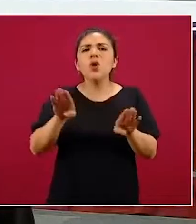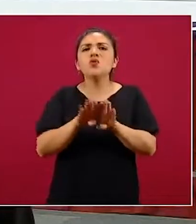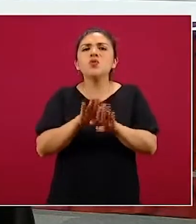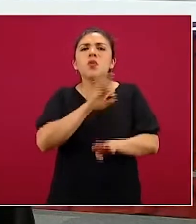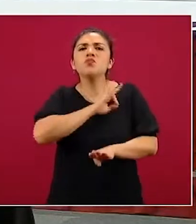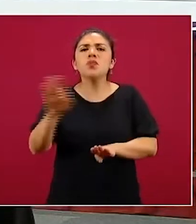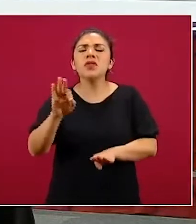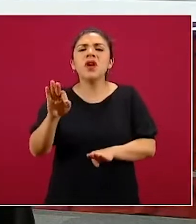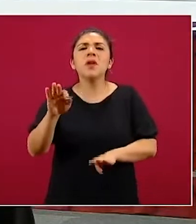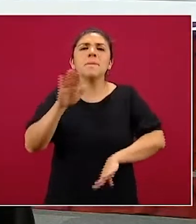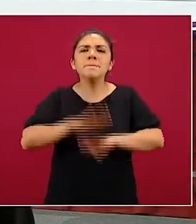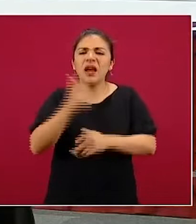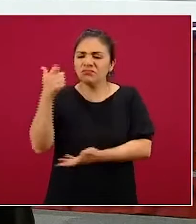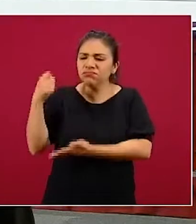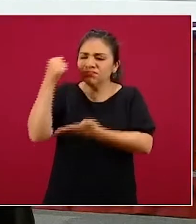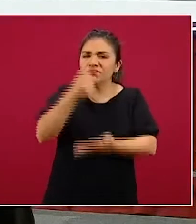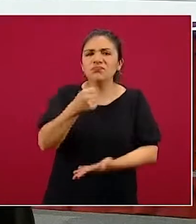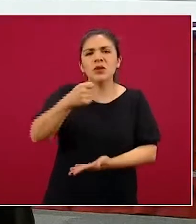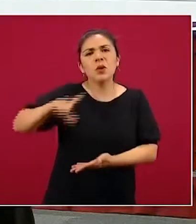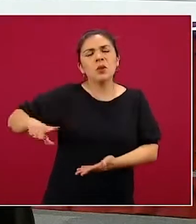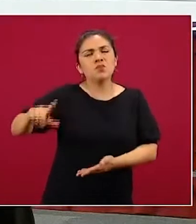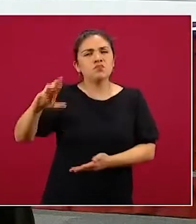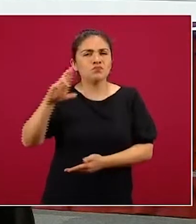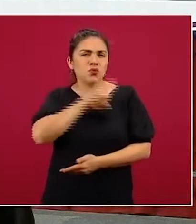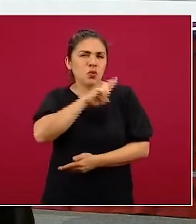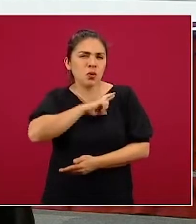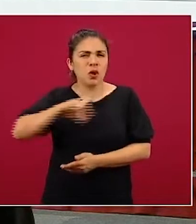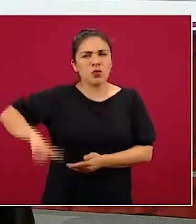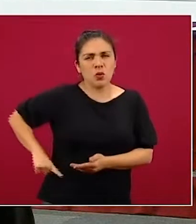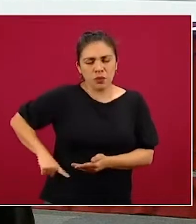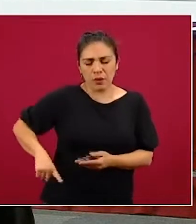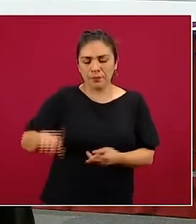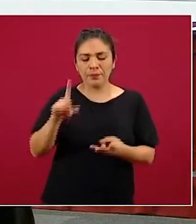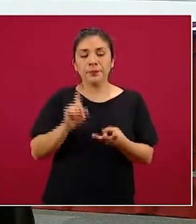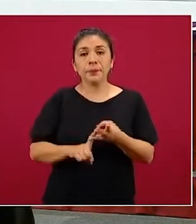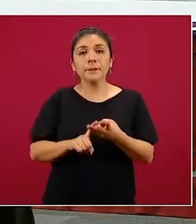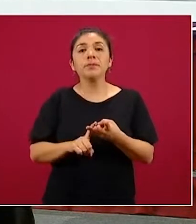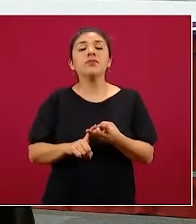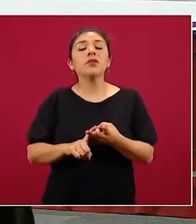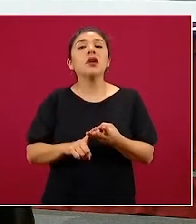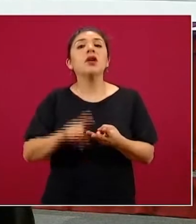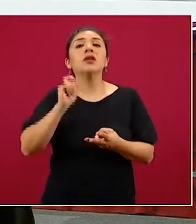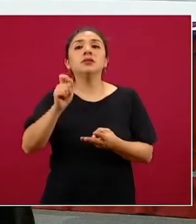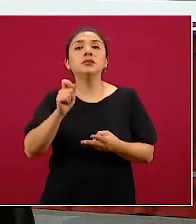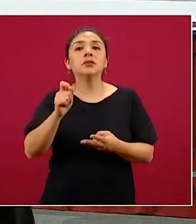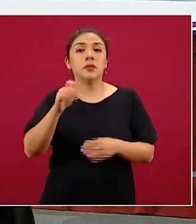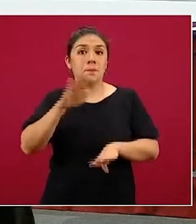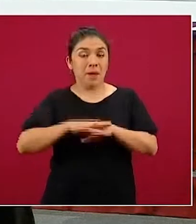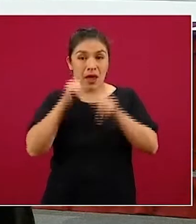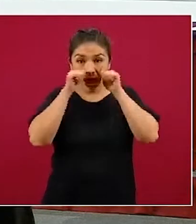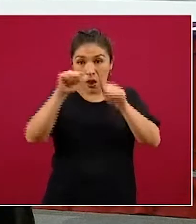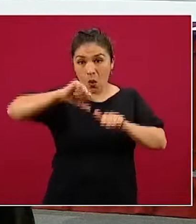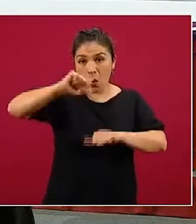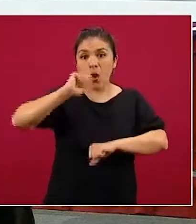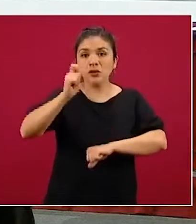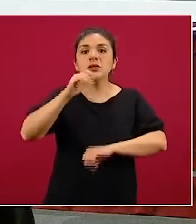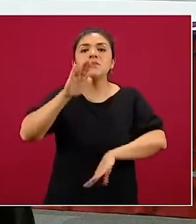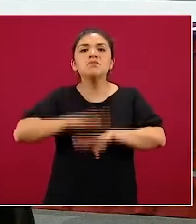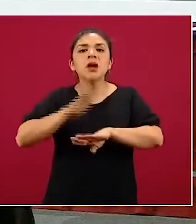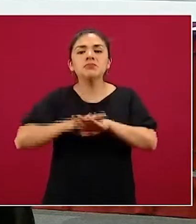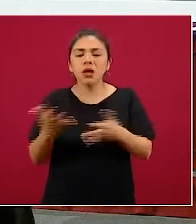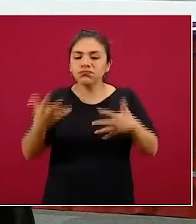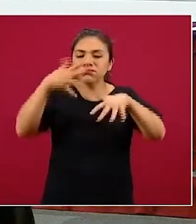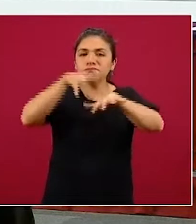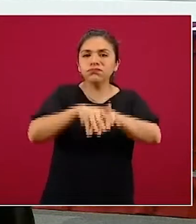inversión física pública y privada. La tercera es la capacidad recaudatoria del Estado. La cuarta, que es en que nos vamos a enfocar, es incrementar la